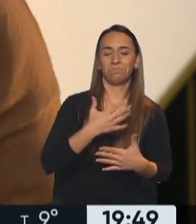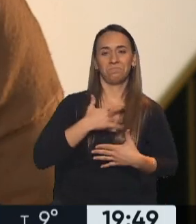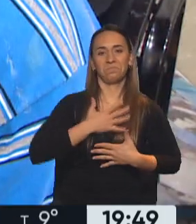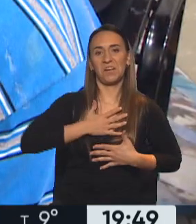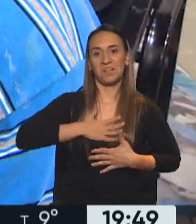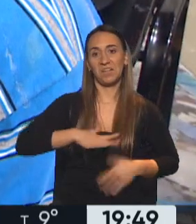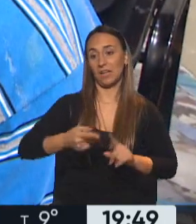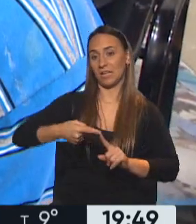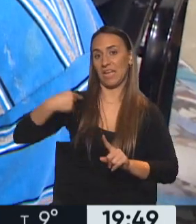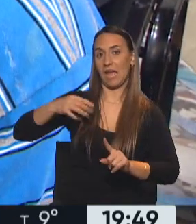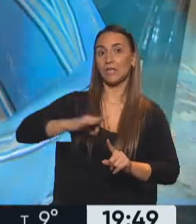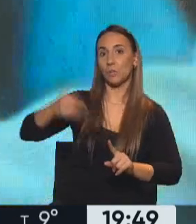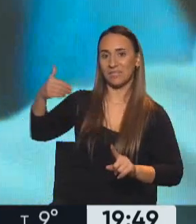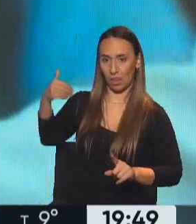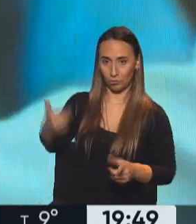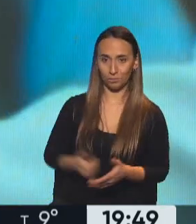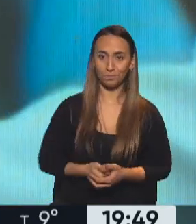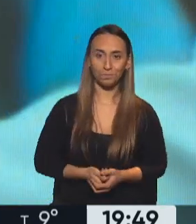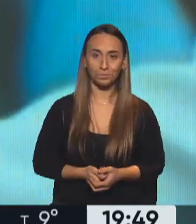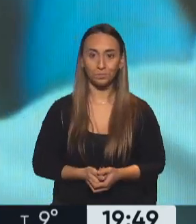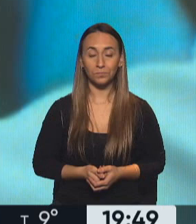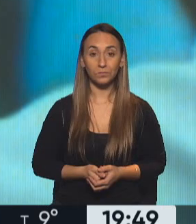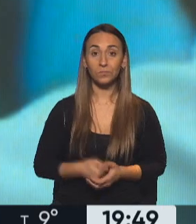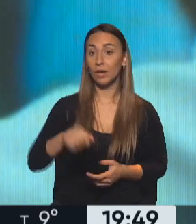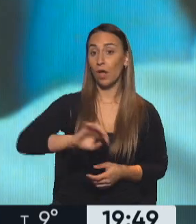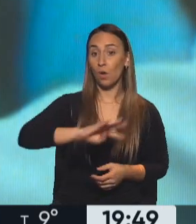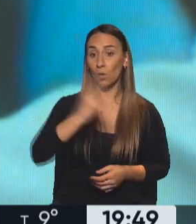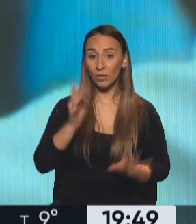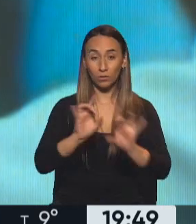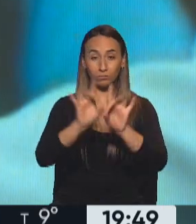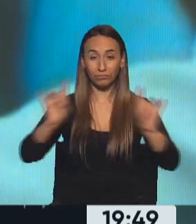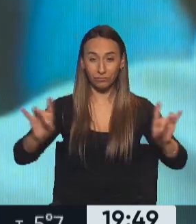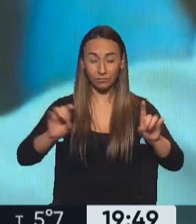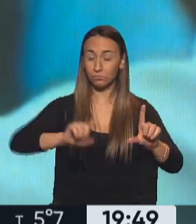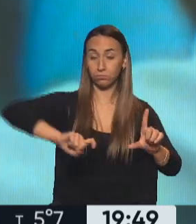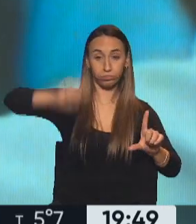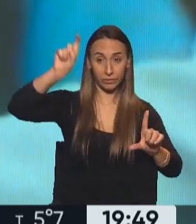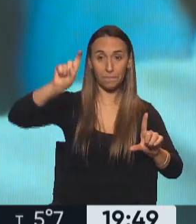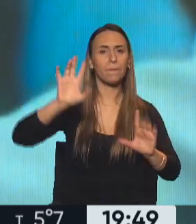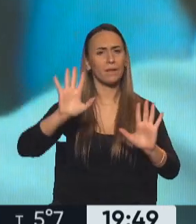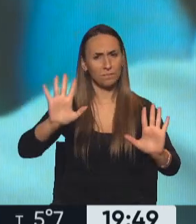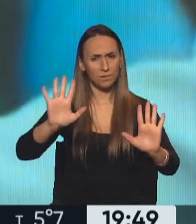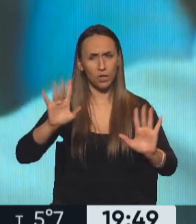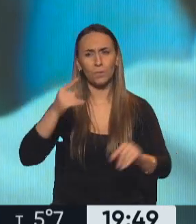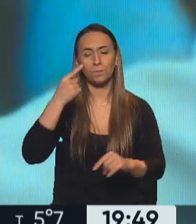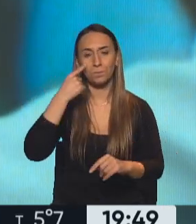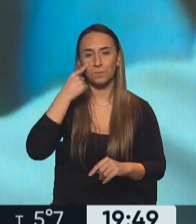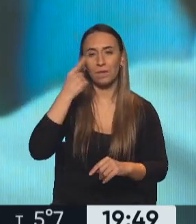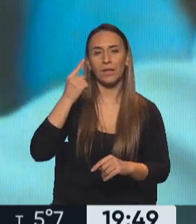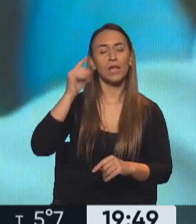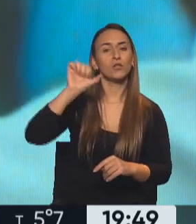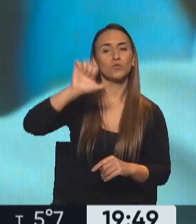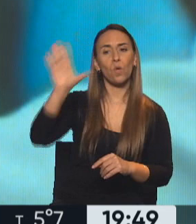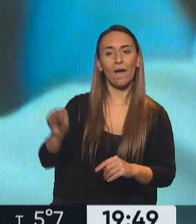nos pasó en los años anteriores. Cuarta ola de COVID en la Argentina, pero vamos a linkearnos, vamos a ir a Sudáfrica